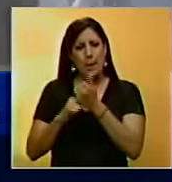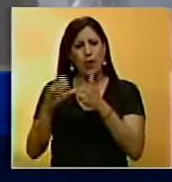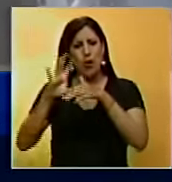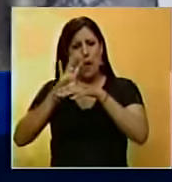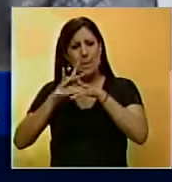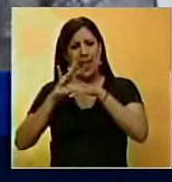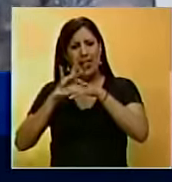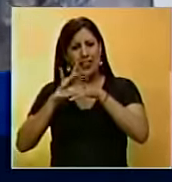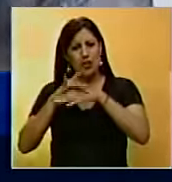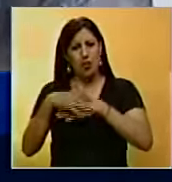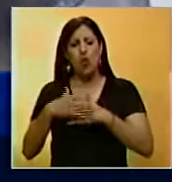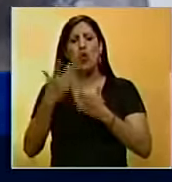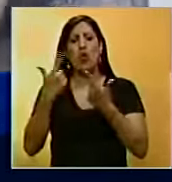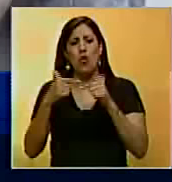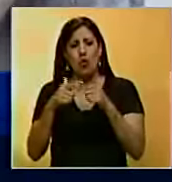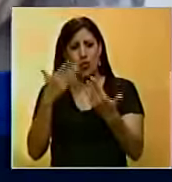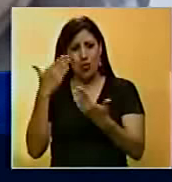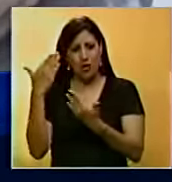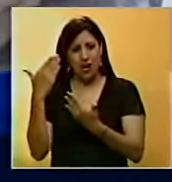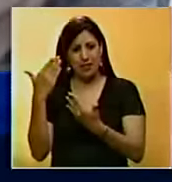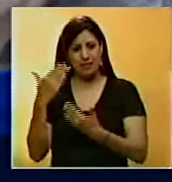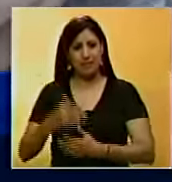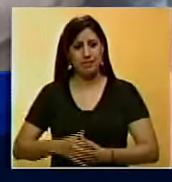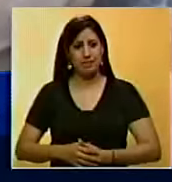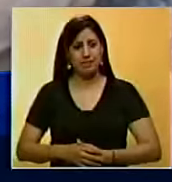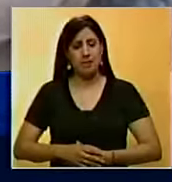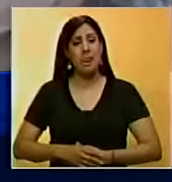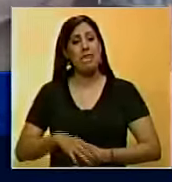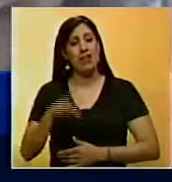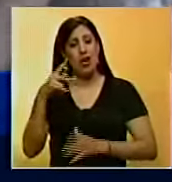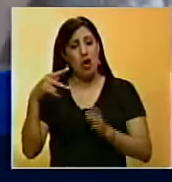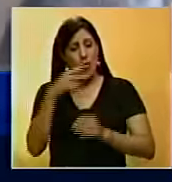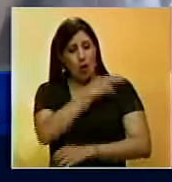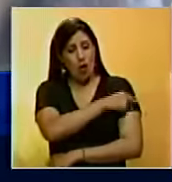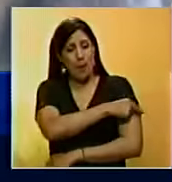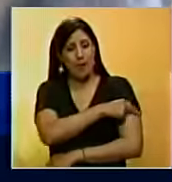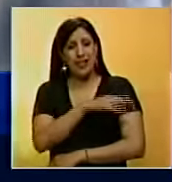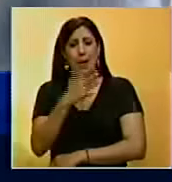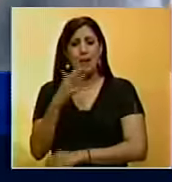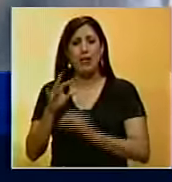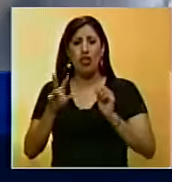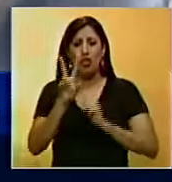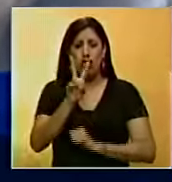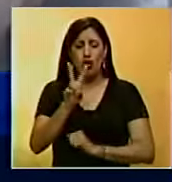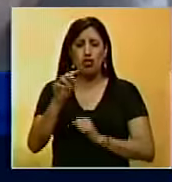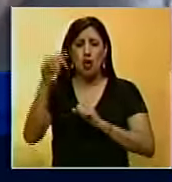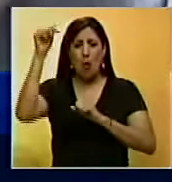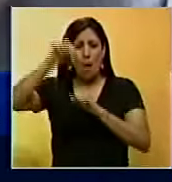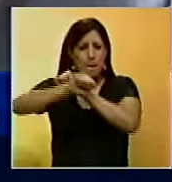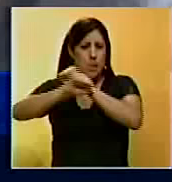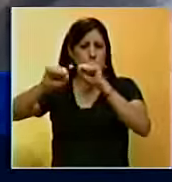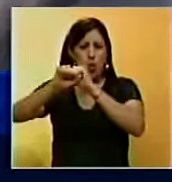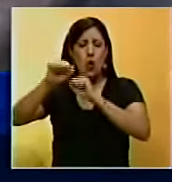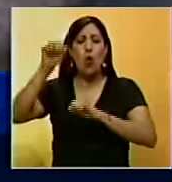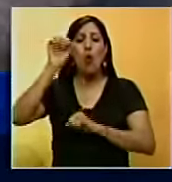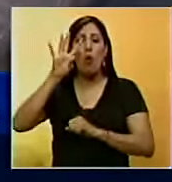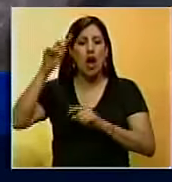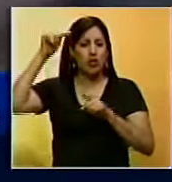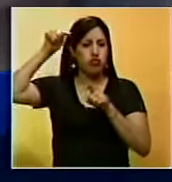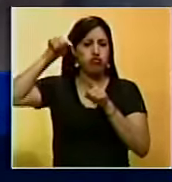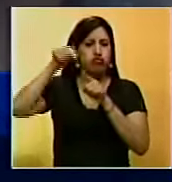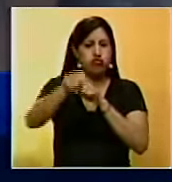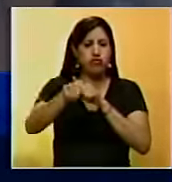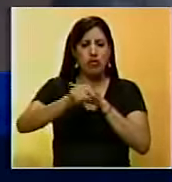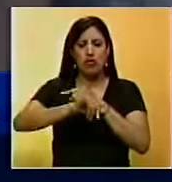Sin Fronteras en la provincia de Idlib. El hospital recibió al menos dos ataques perpetrados con cuatro cohetes.